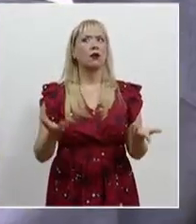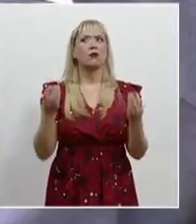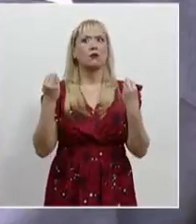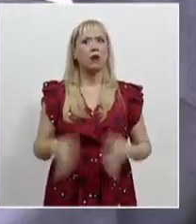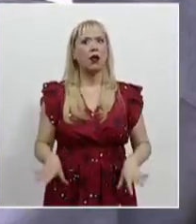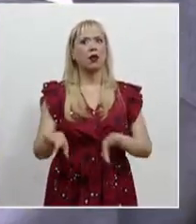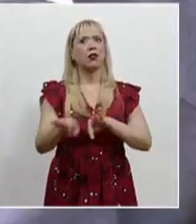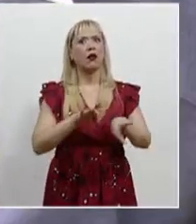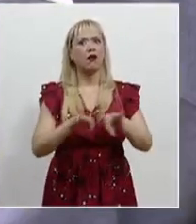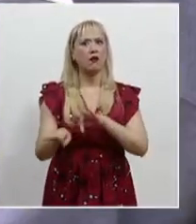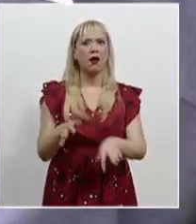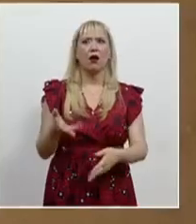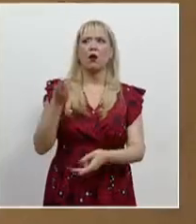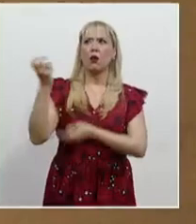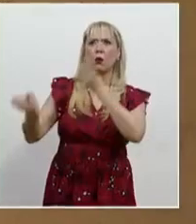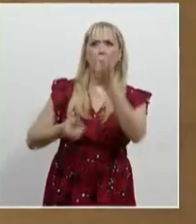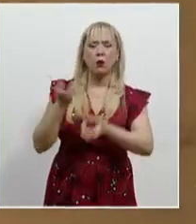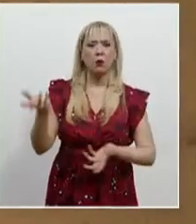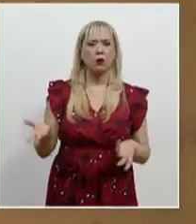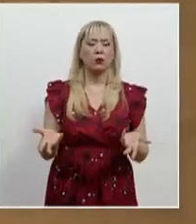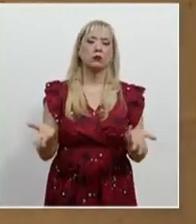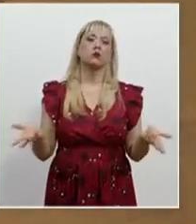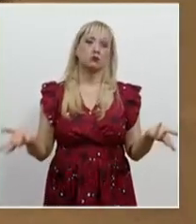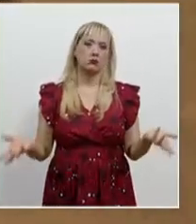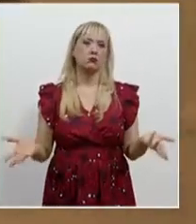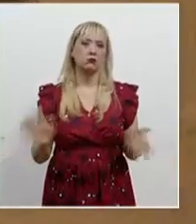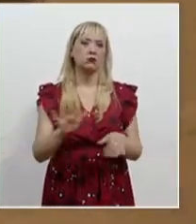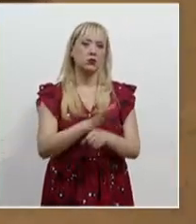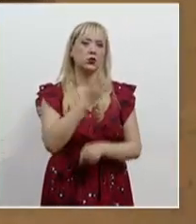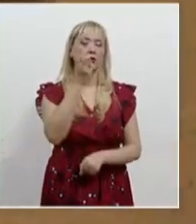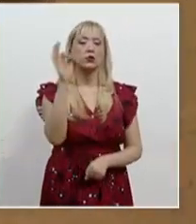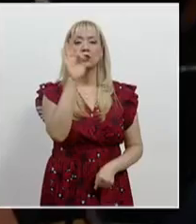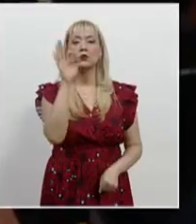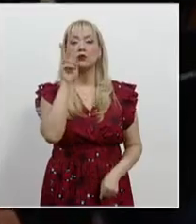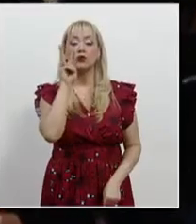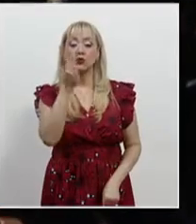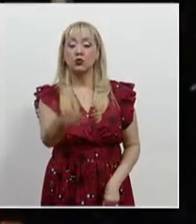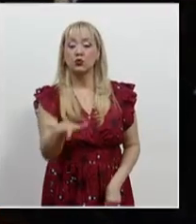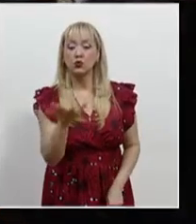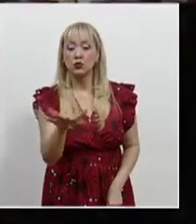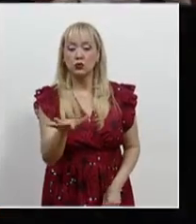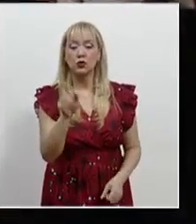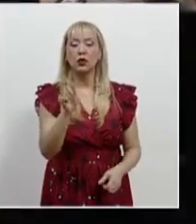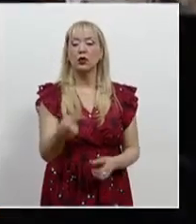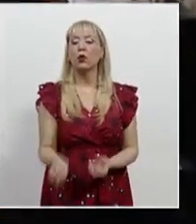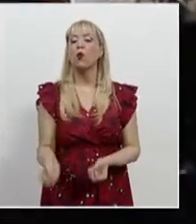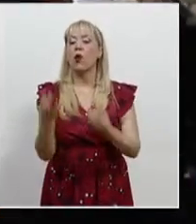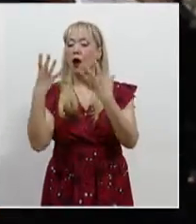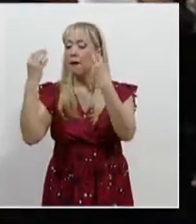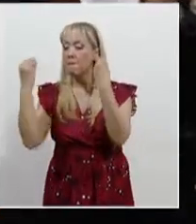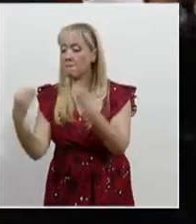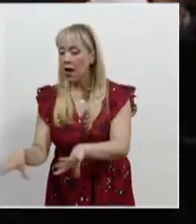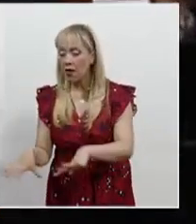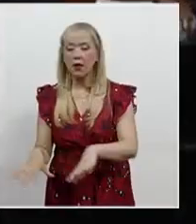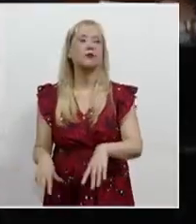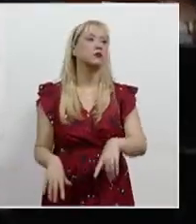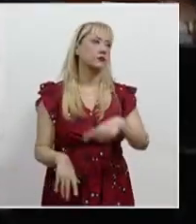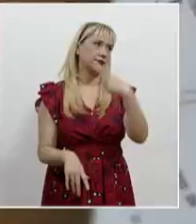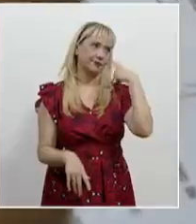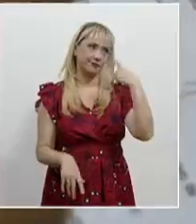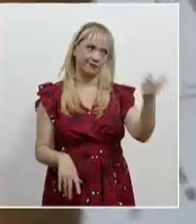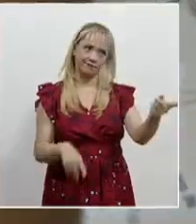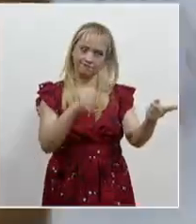indemnización por daño moral, medida excepcional que procede si se demuestra que el monto representaría una carga opresiva para el